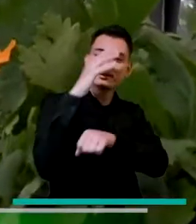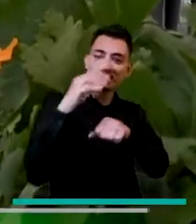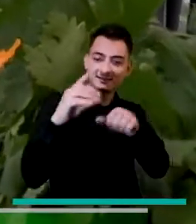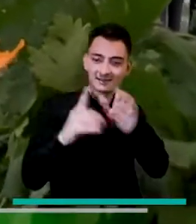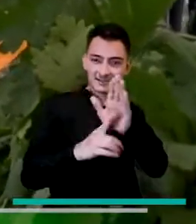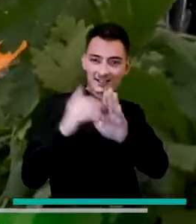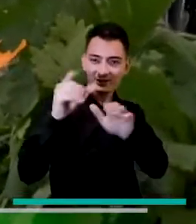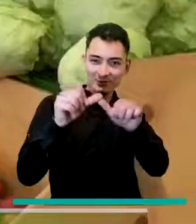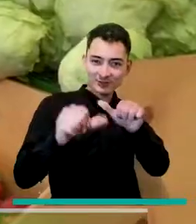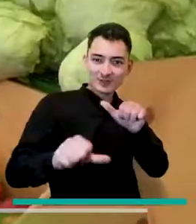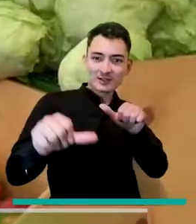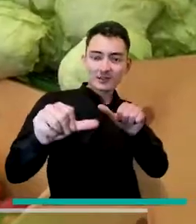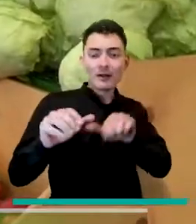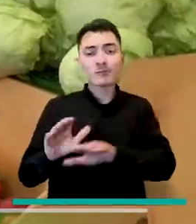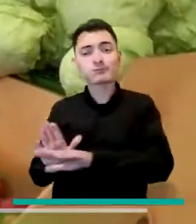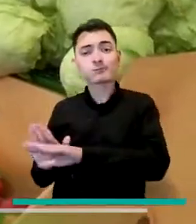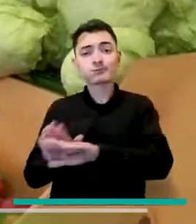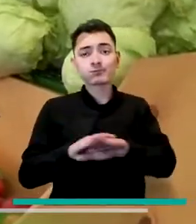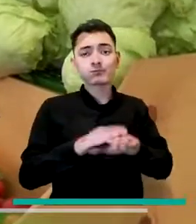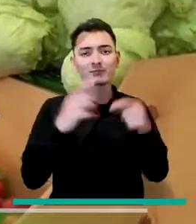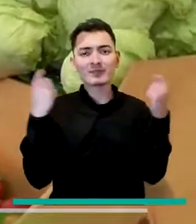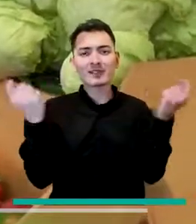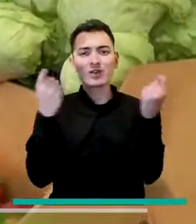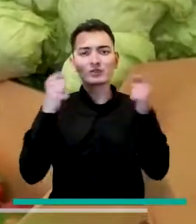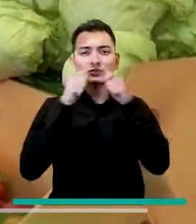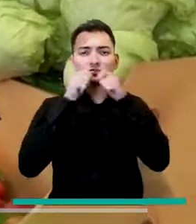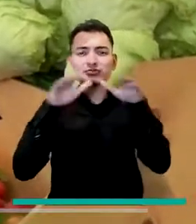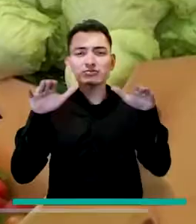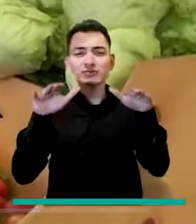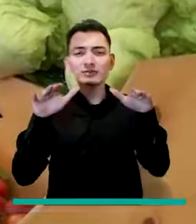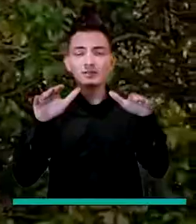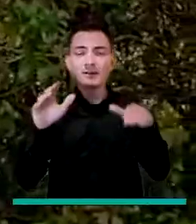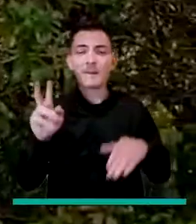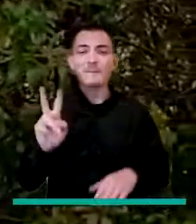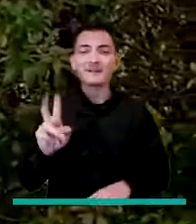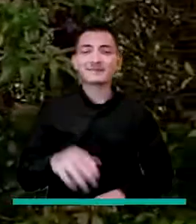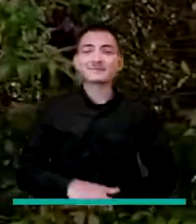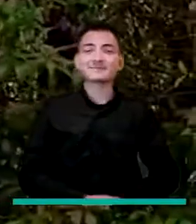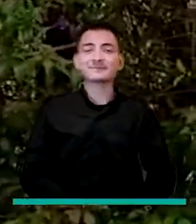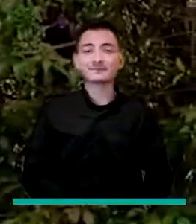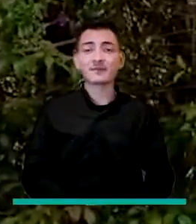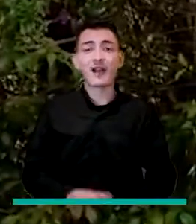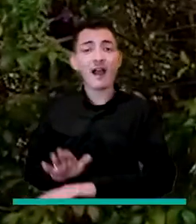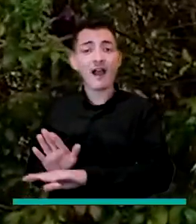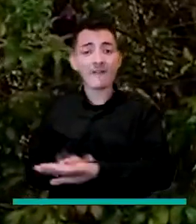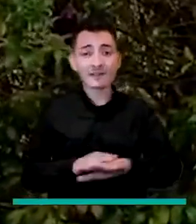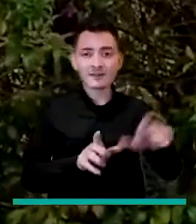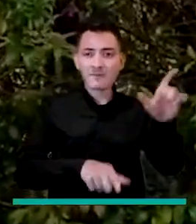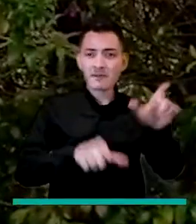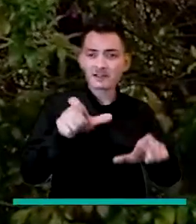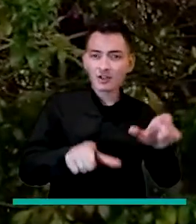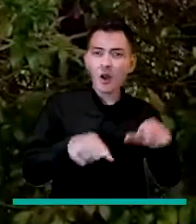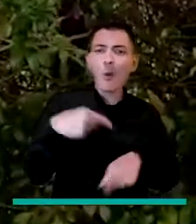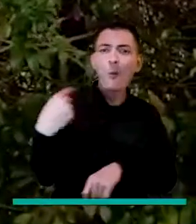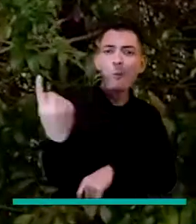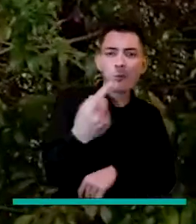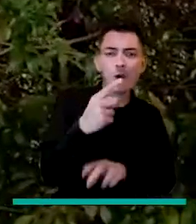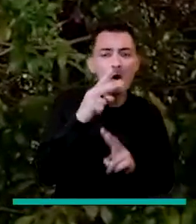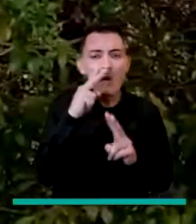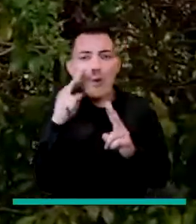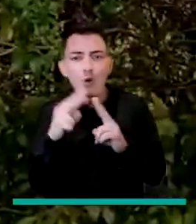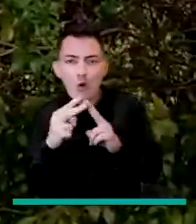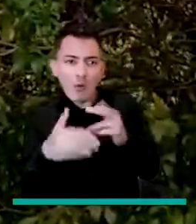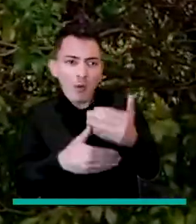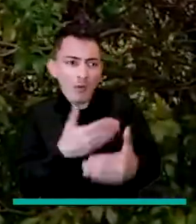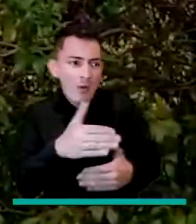y Desarrollo Sostenible invita a participar en la Rueda de Negocios Verdes. Una rueda que invita a todos los boyacenses a que primero conozcamos